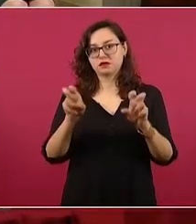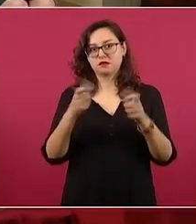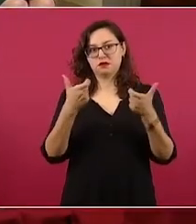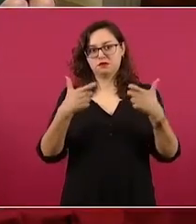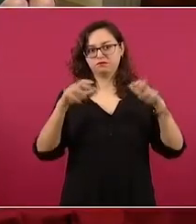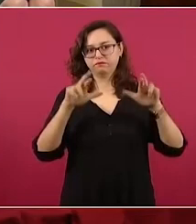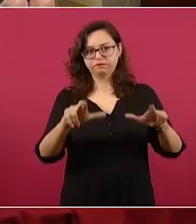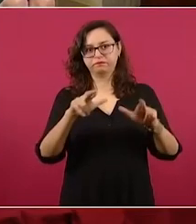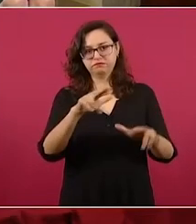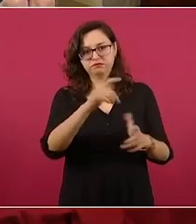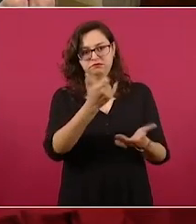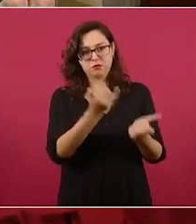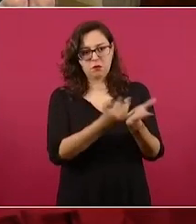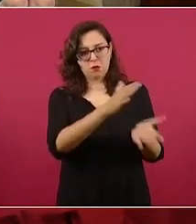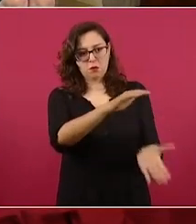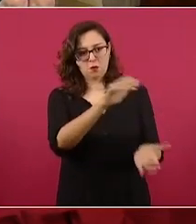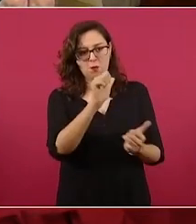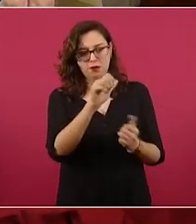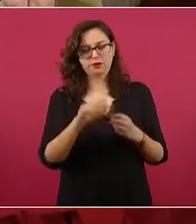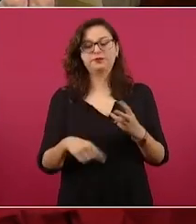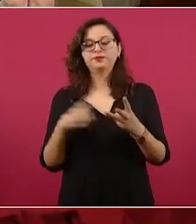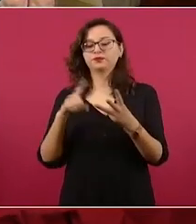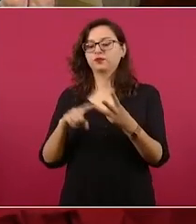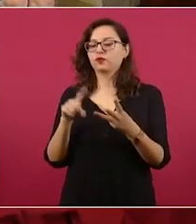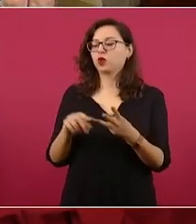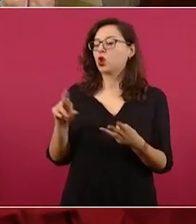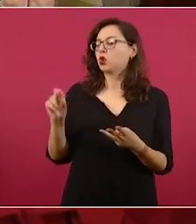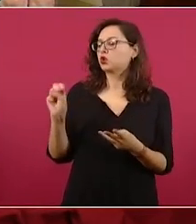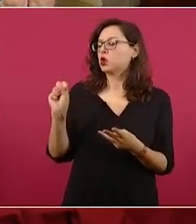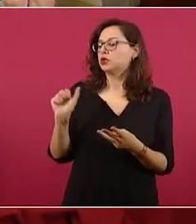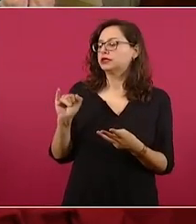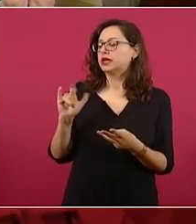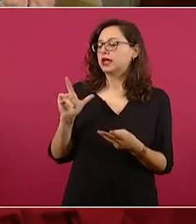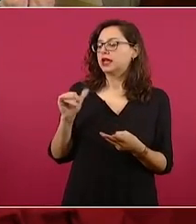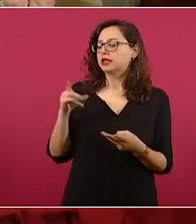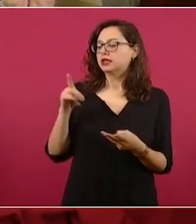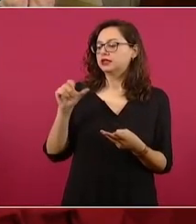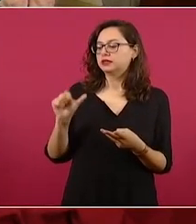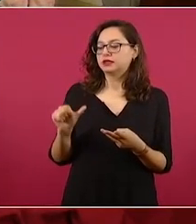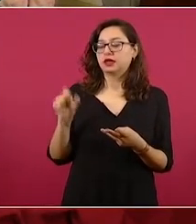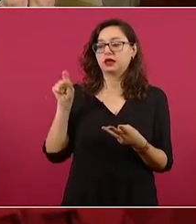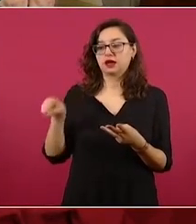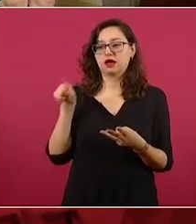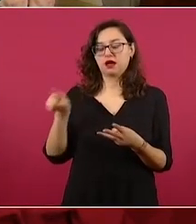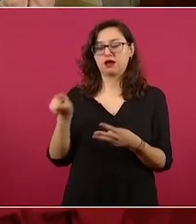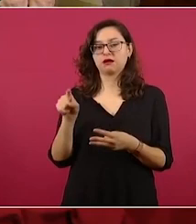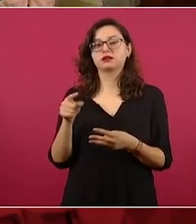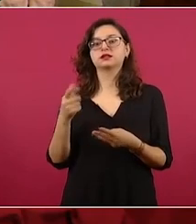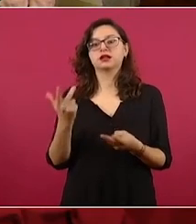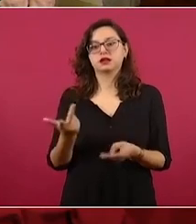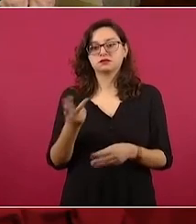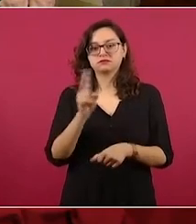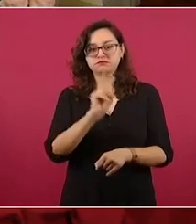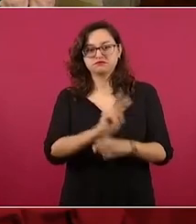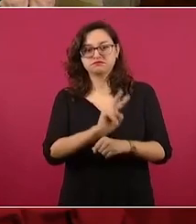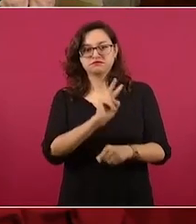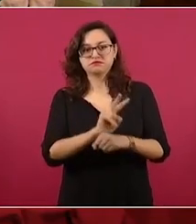Rosalinda López Hernández, administradora general de Auditoría Fiscal Federal.